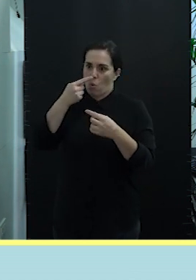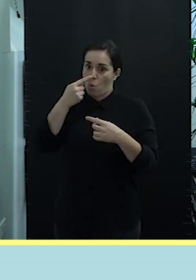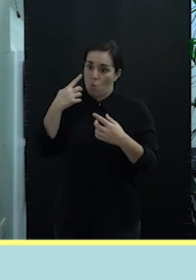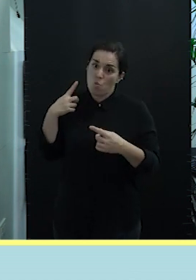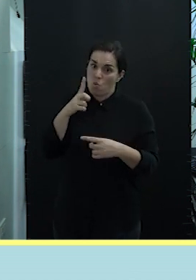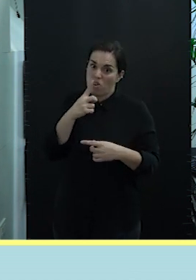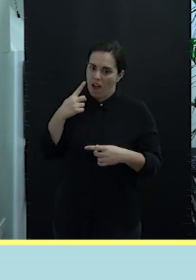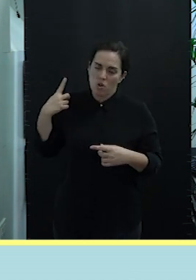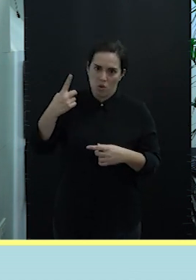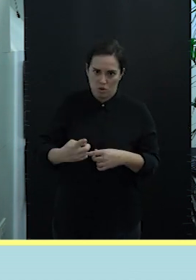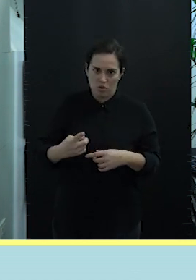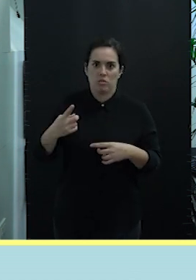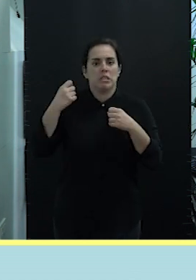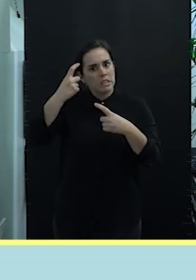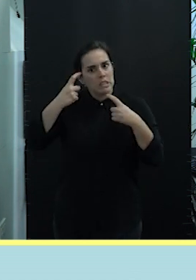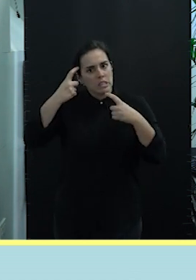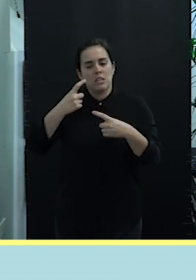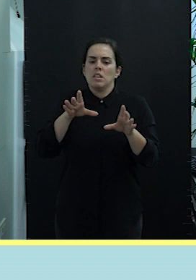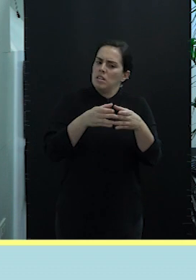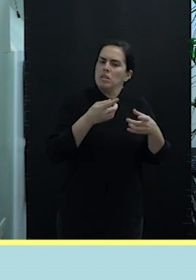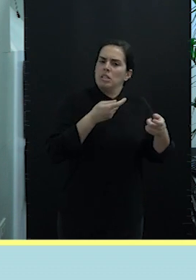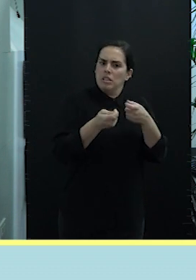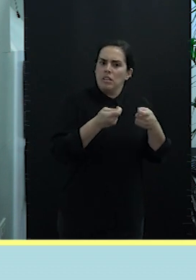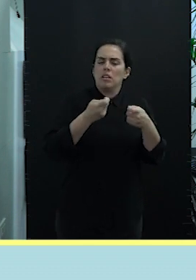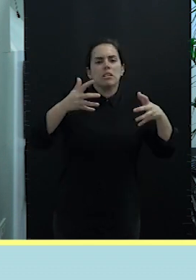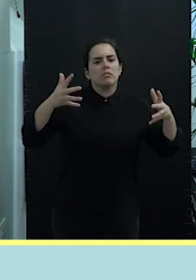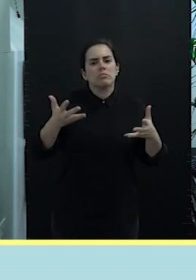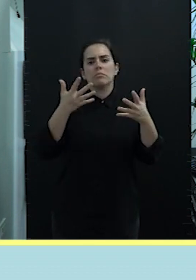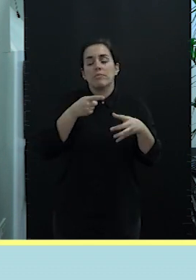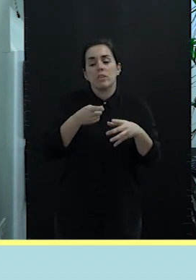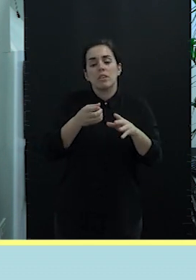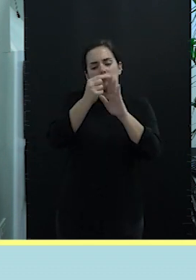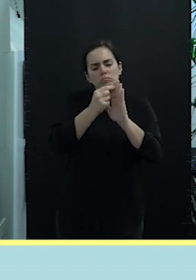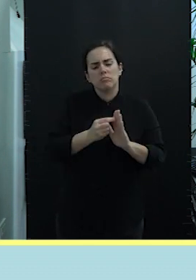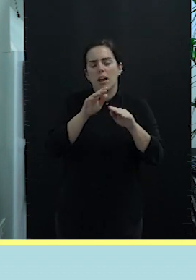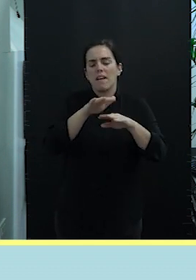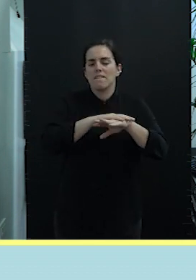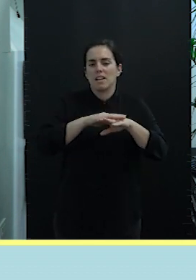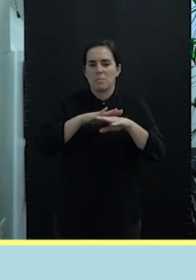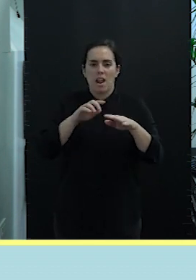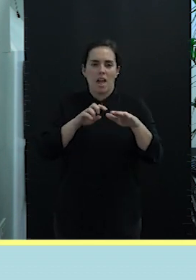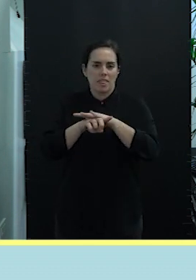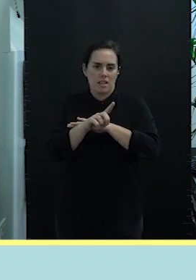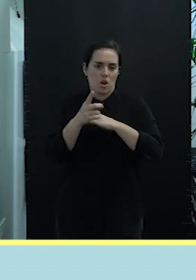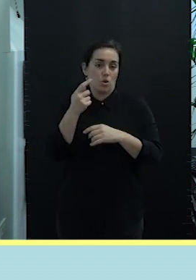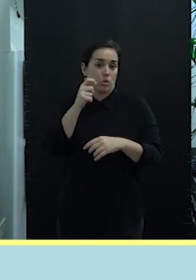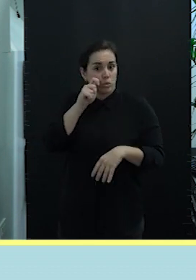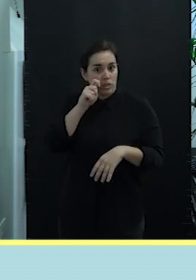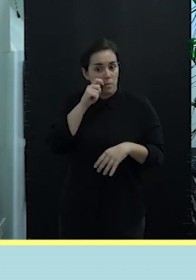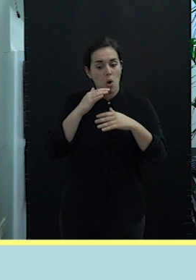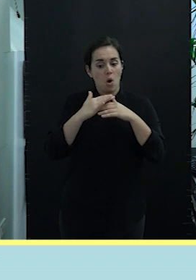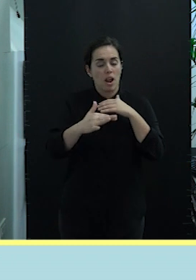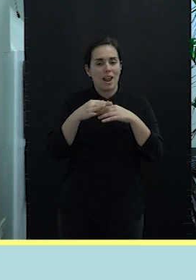coordinación y de dinamización que ha sentado las bases para el desarrollo del turismo marinero en las Islas Canarias.